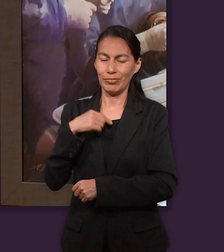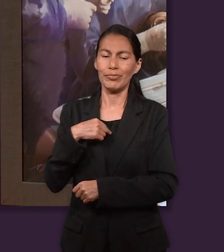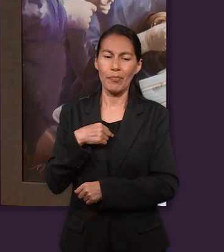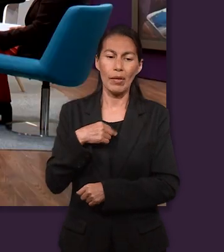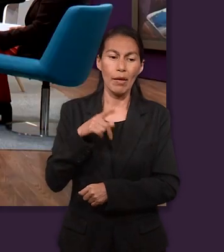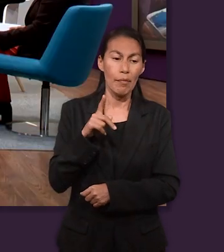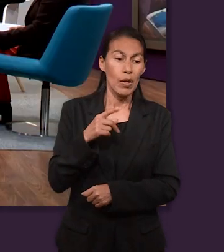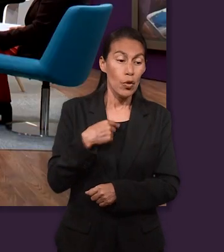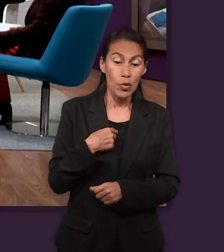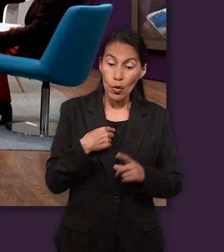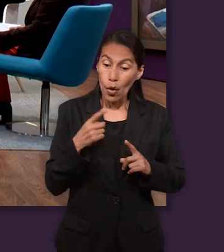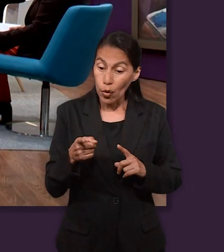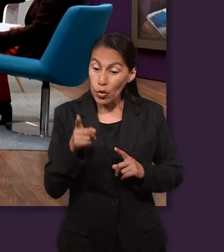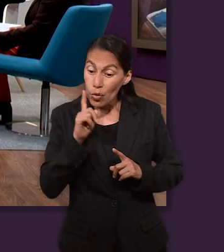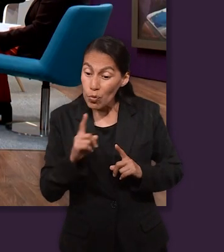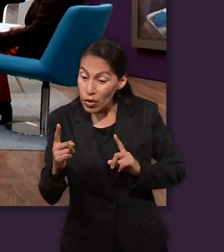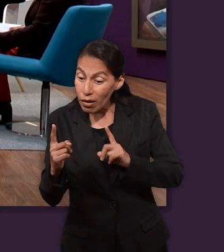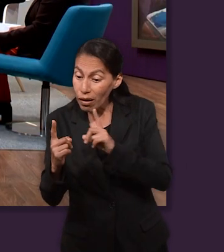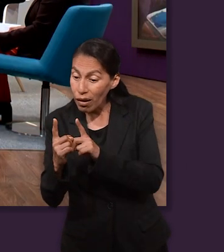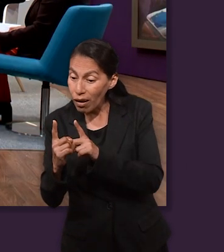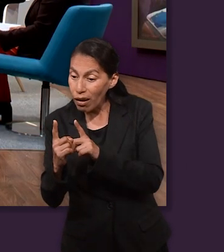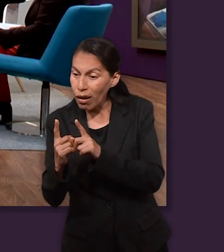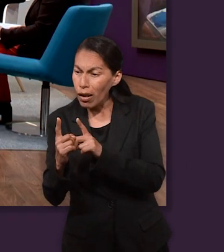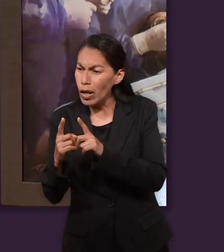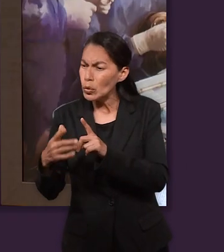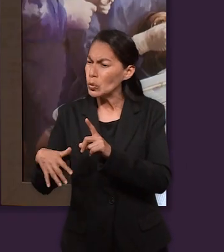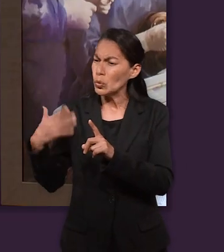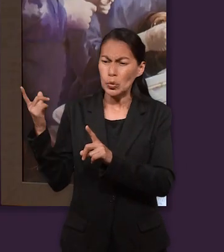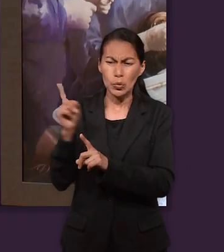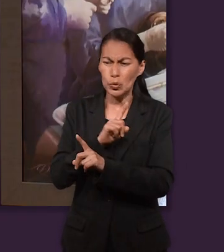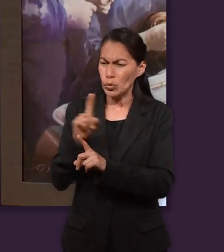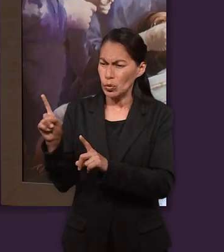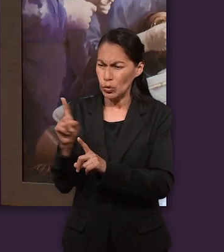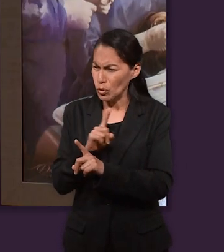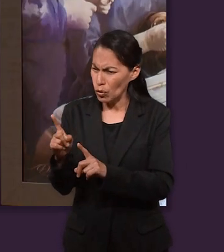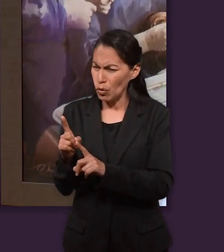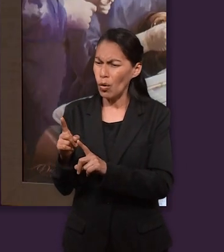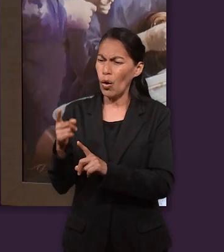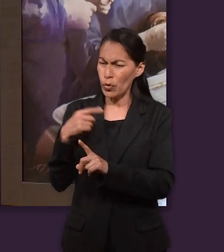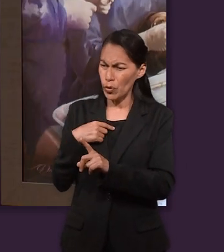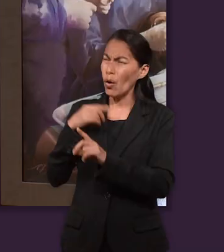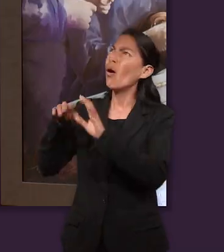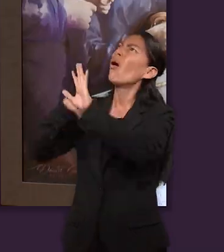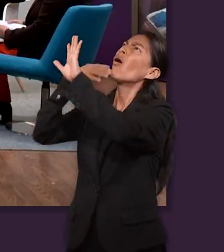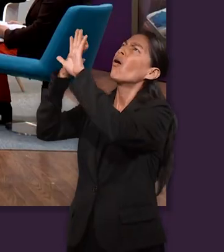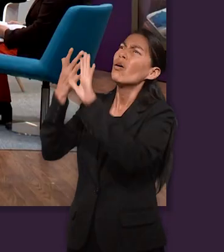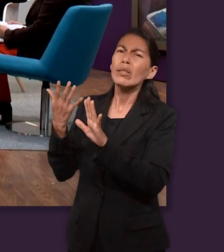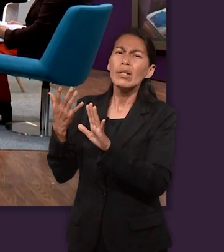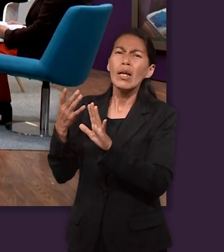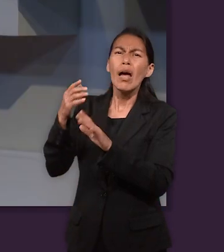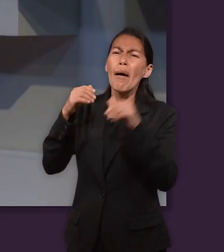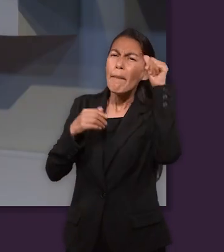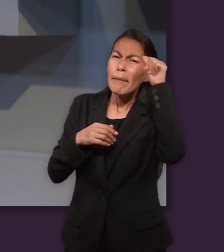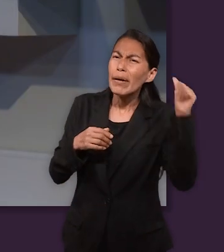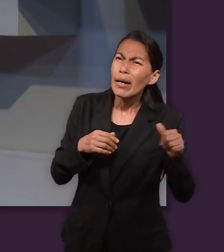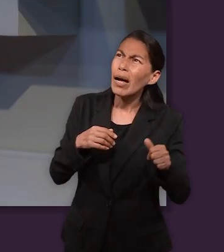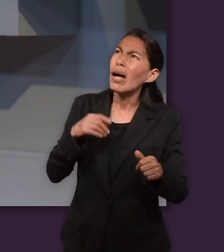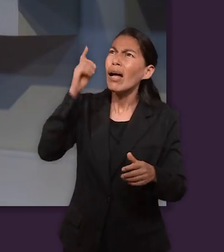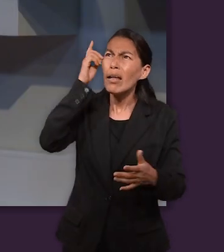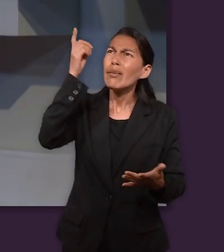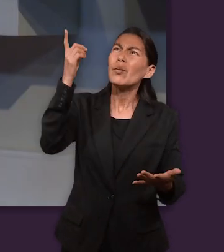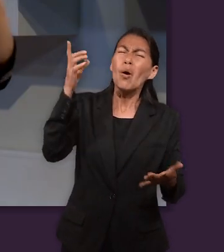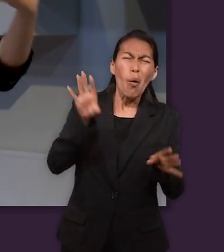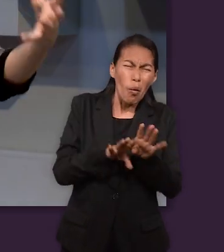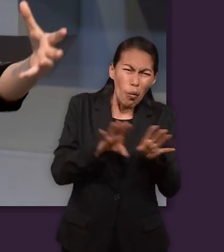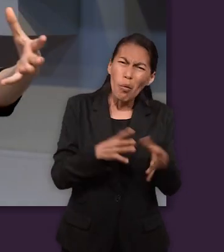eres su mujer. ¿Cómo pues haré yo este mal y pecaría contra Dios? Qué importante que no fue que dijo